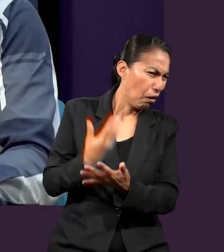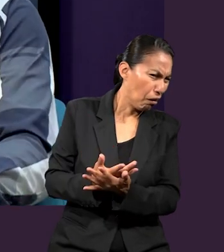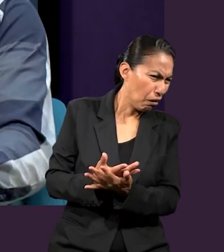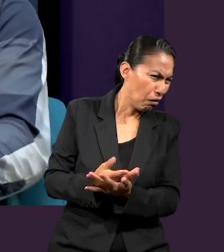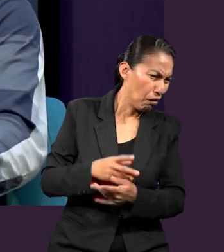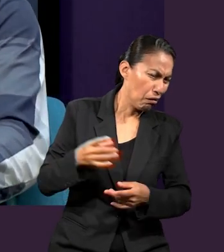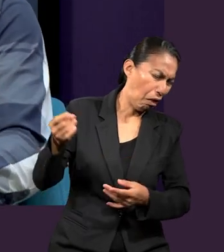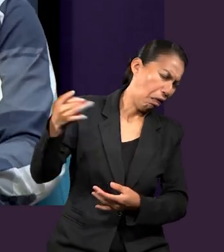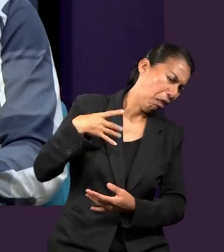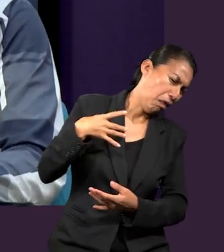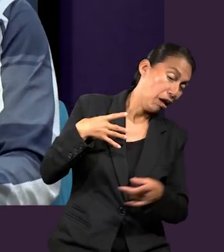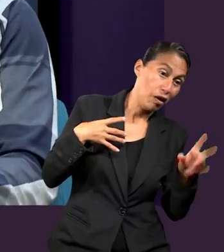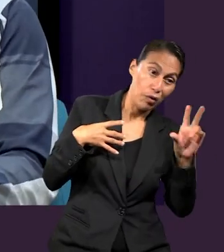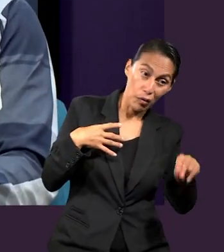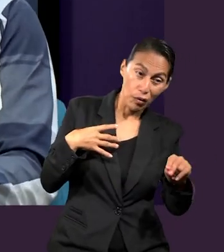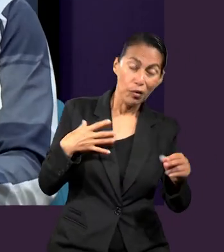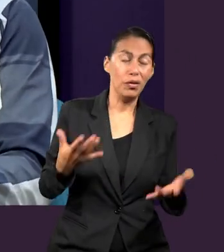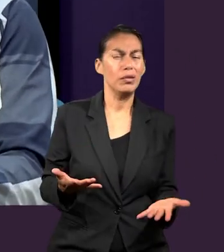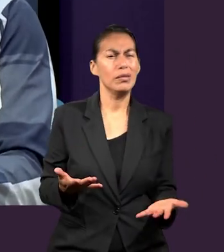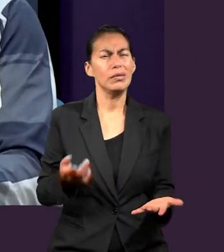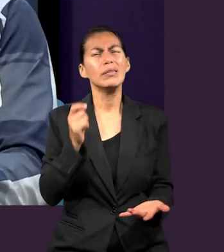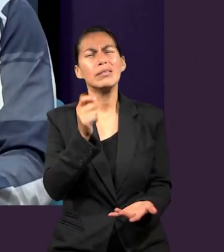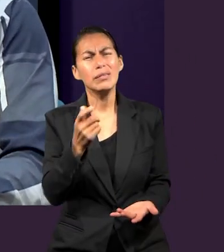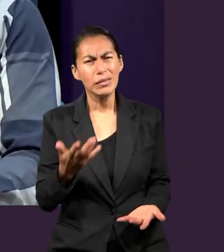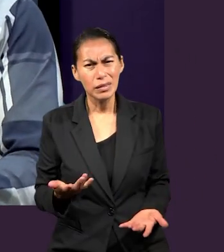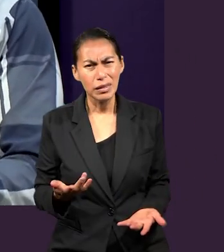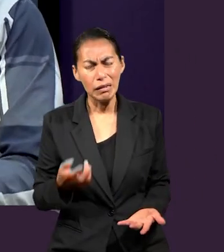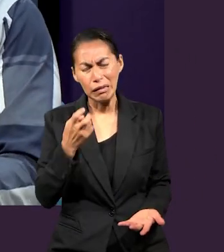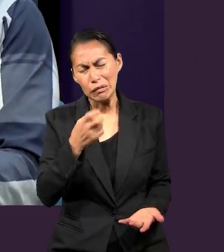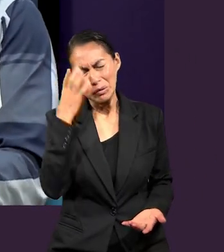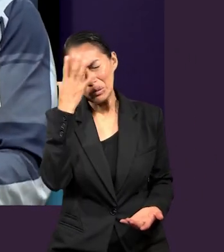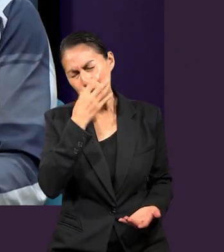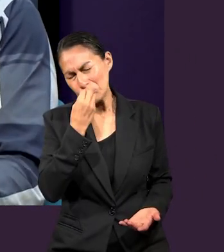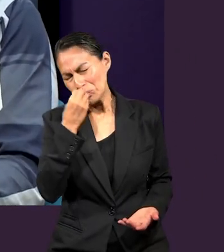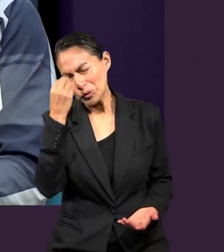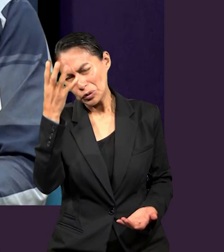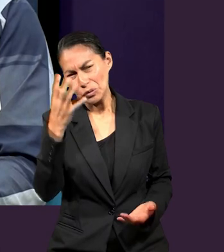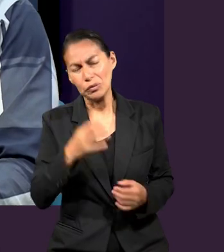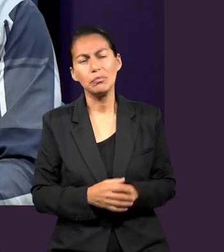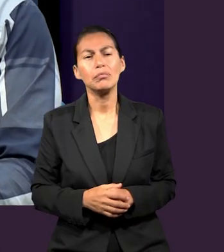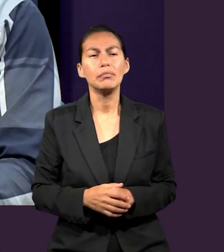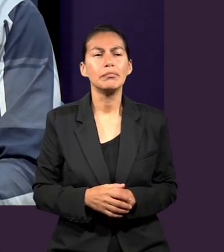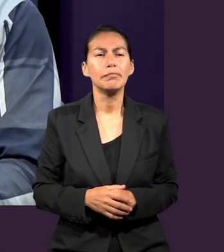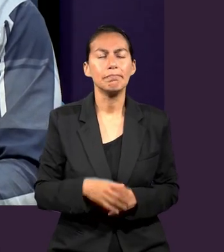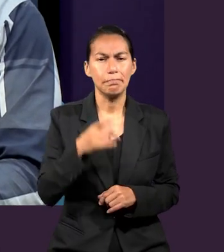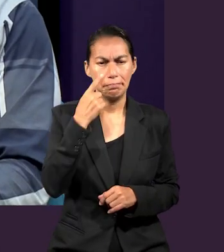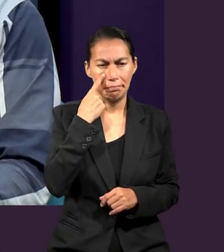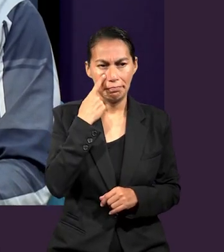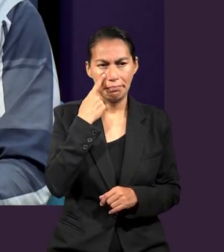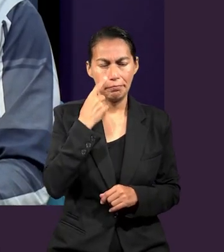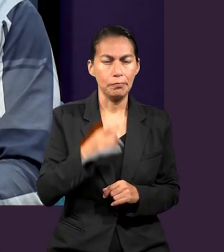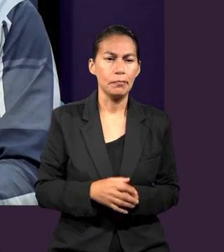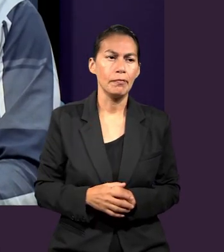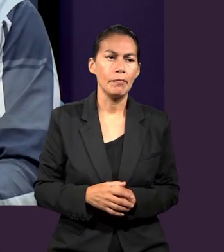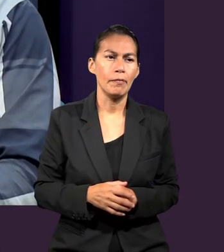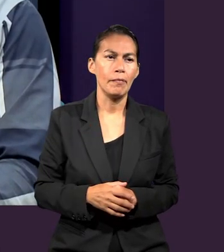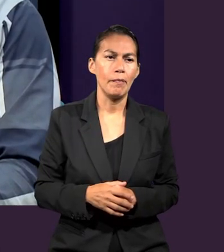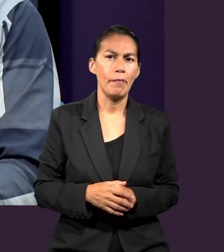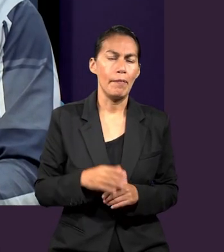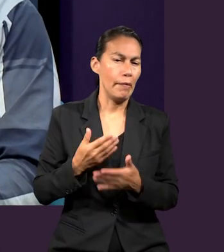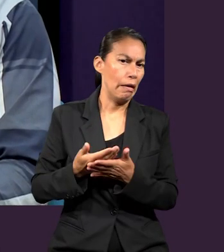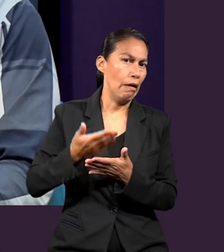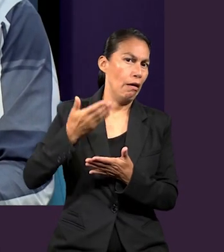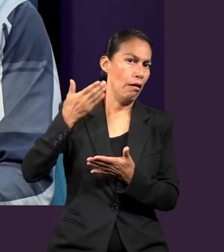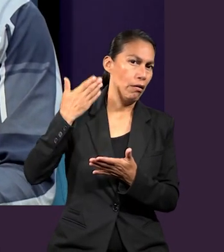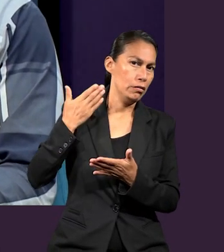Ese es otro punto que es bellísimo, porque fíjate,